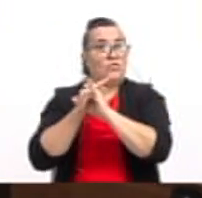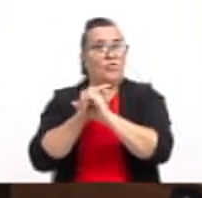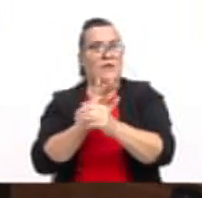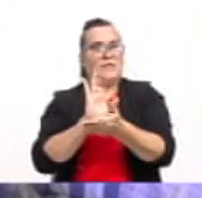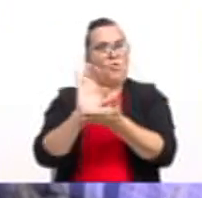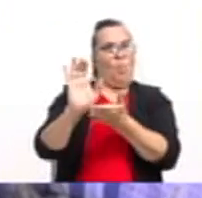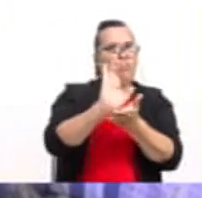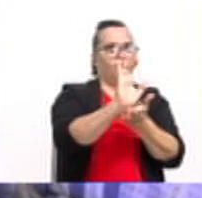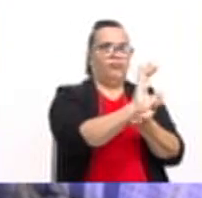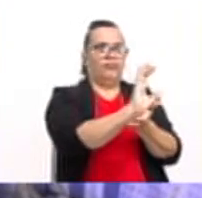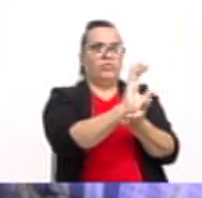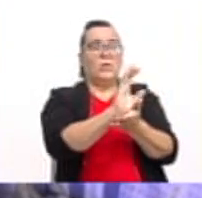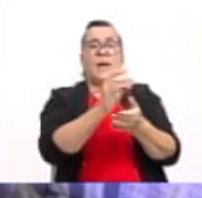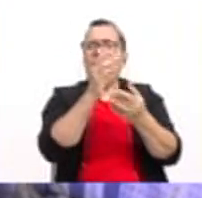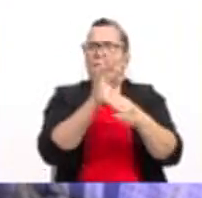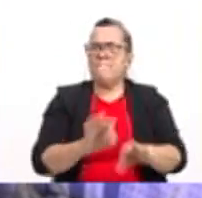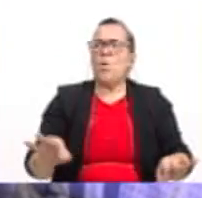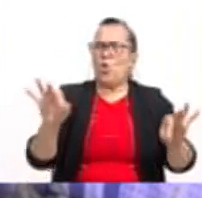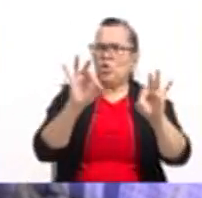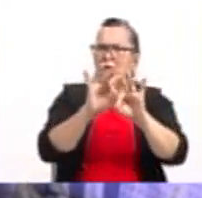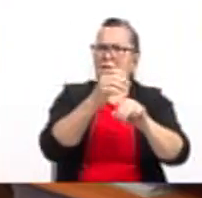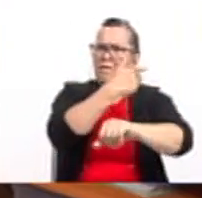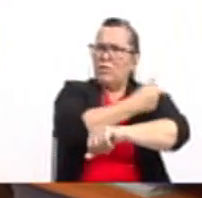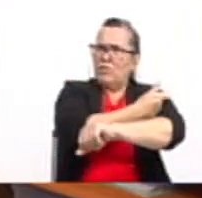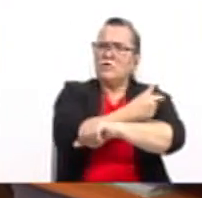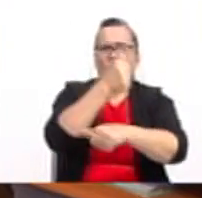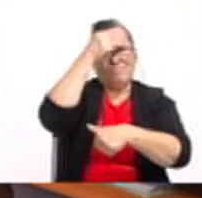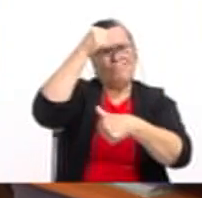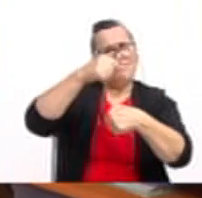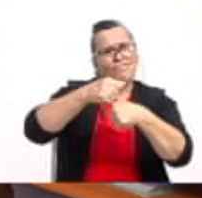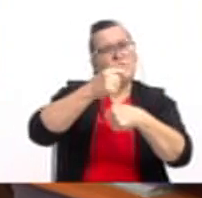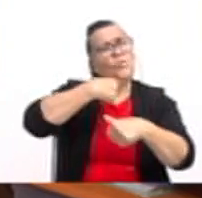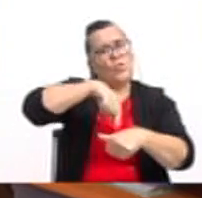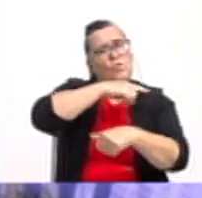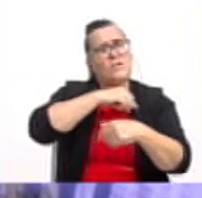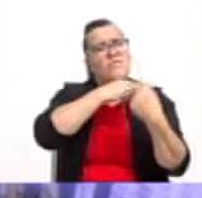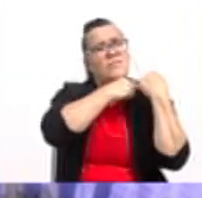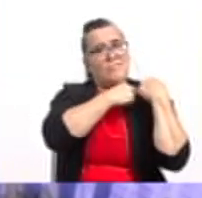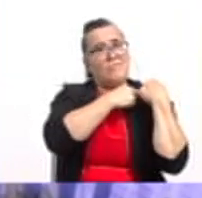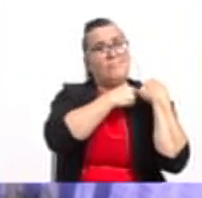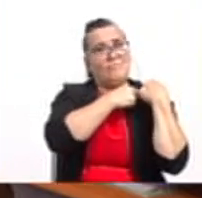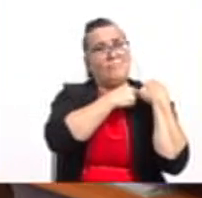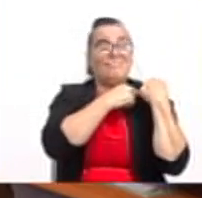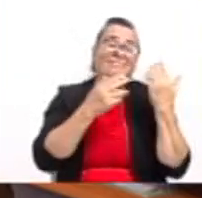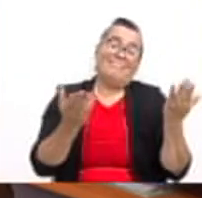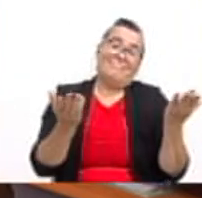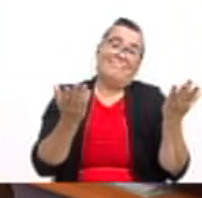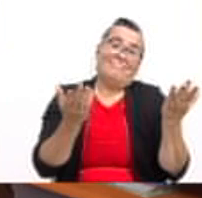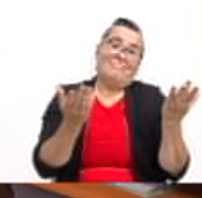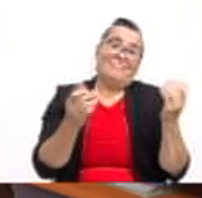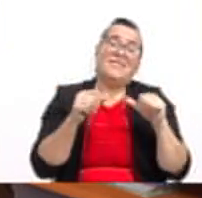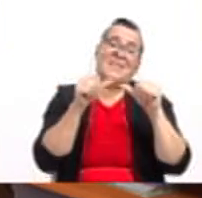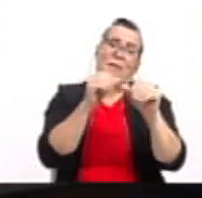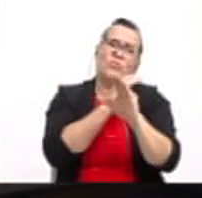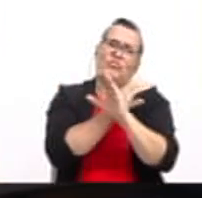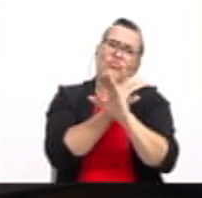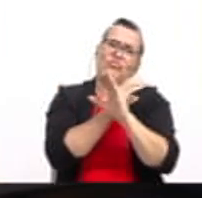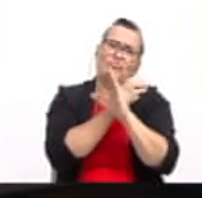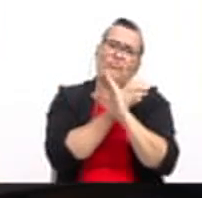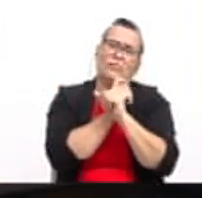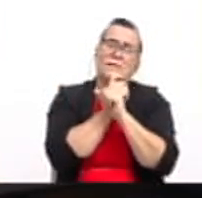Recordemos la importancia de la vacunación. Es nuestra responsabilidad. Sigámonos cuidando.